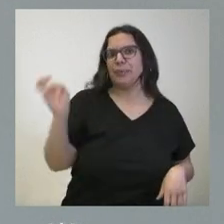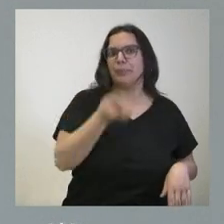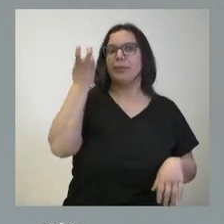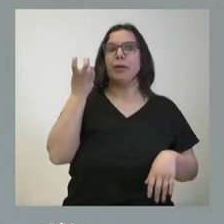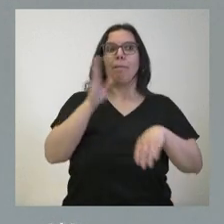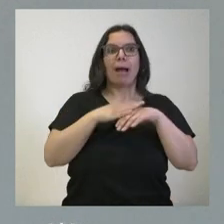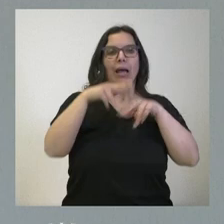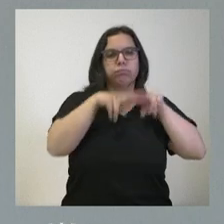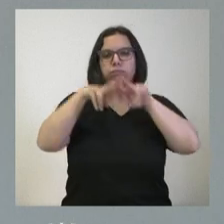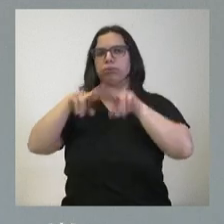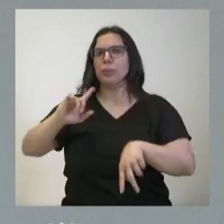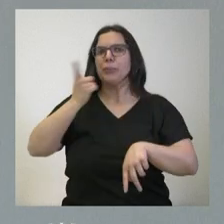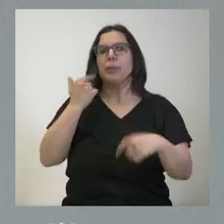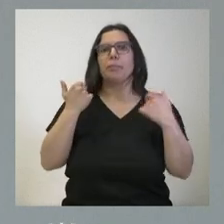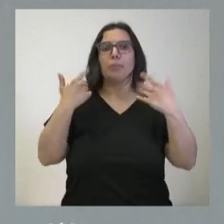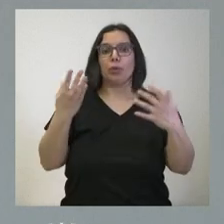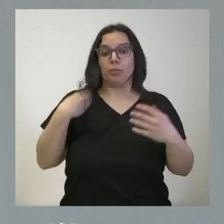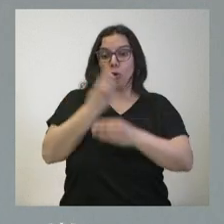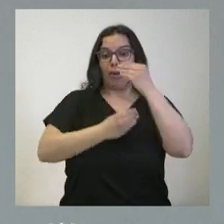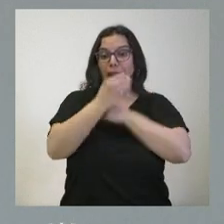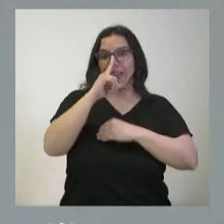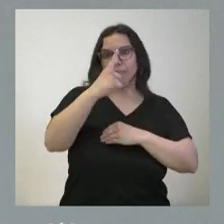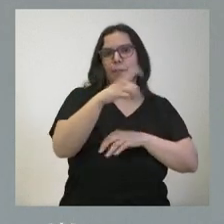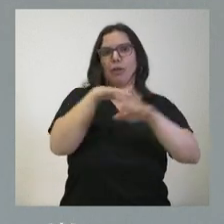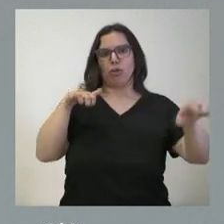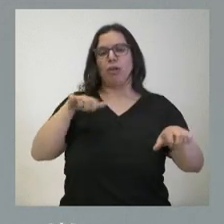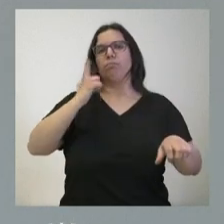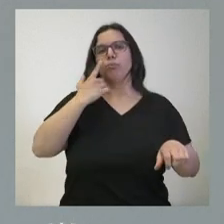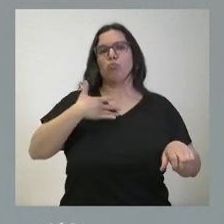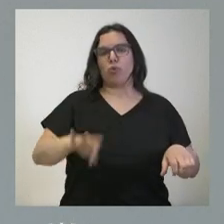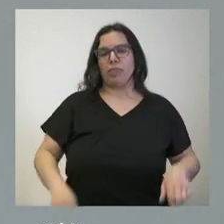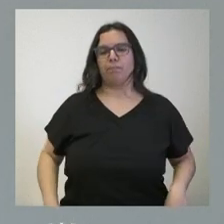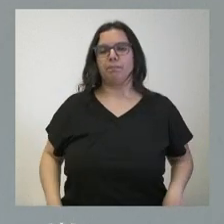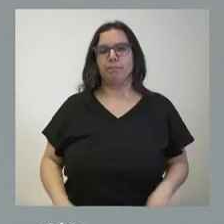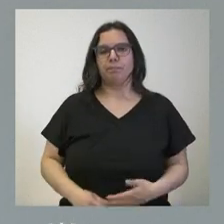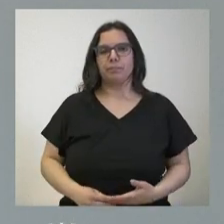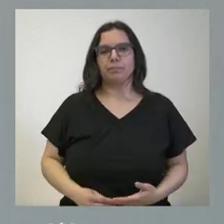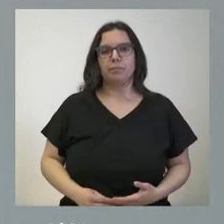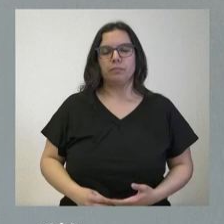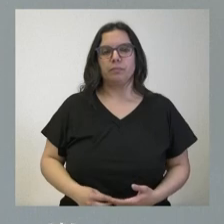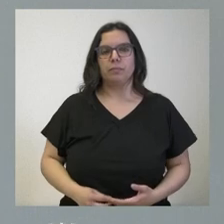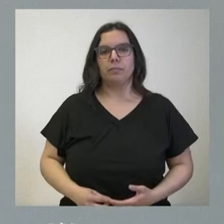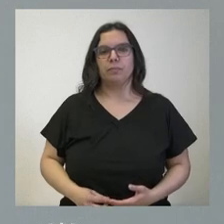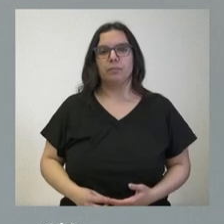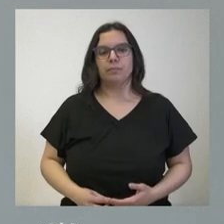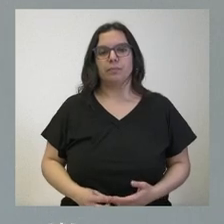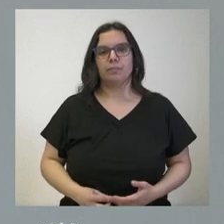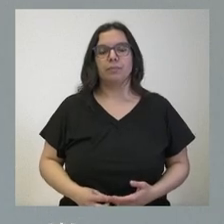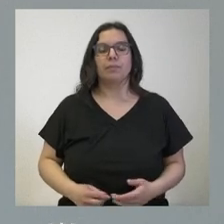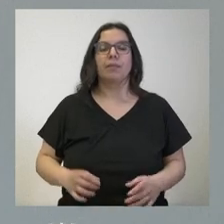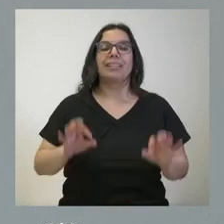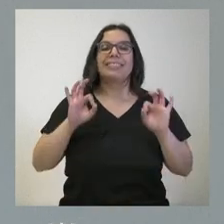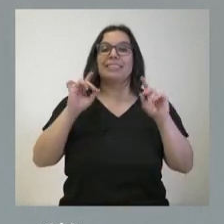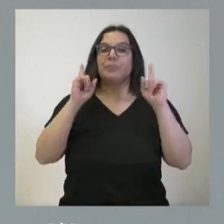posible se produzca durante el primer año de vida, como hemos señalado anteriormente. En el caso concreto